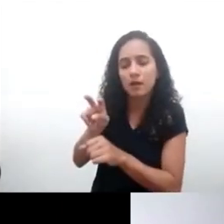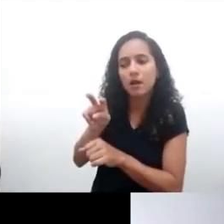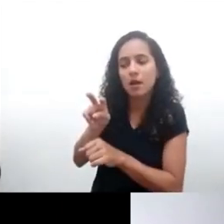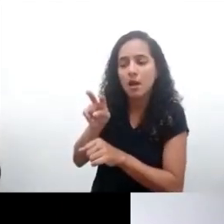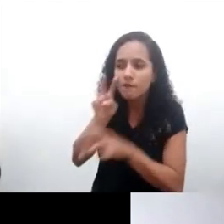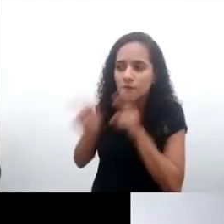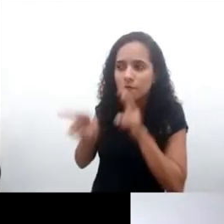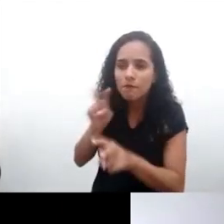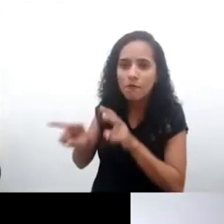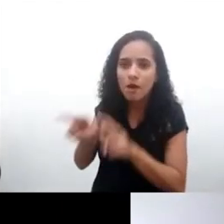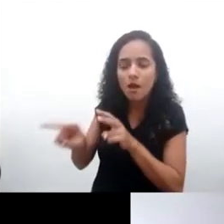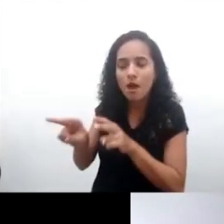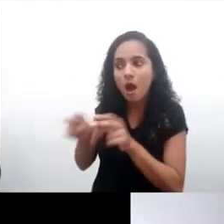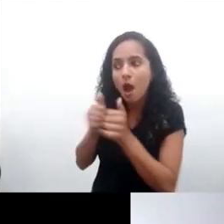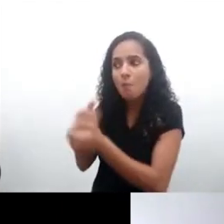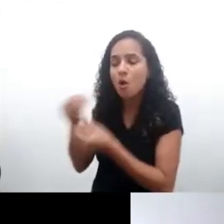solamente